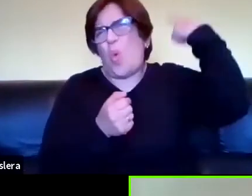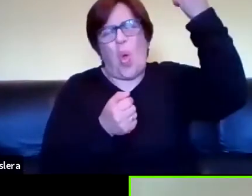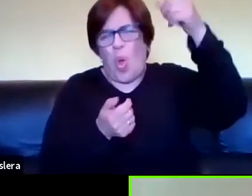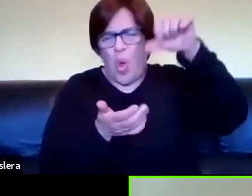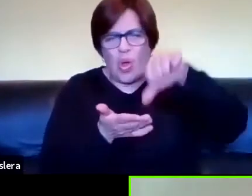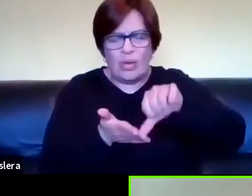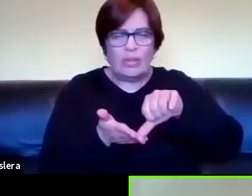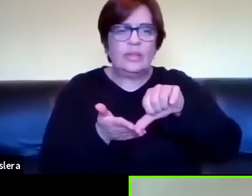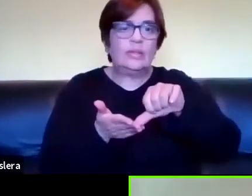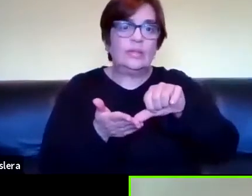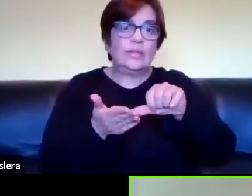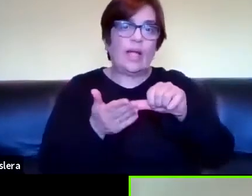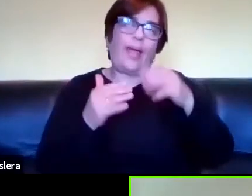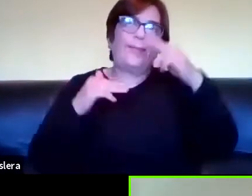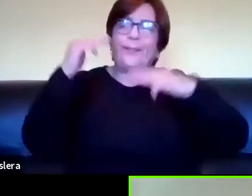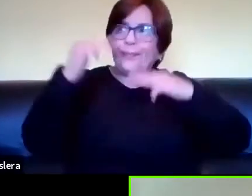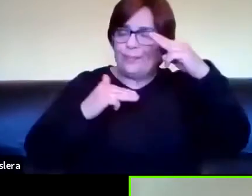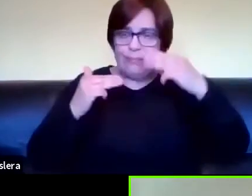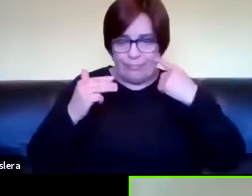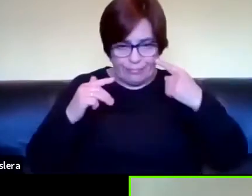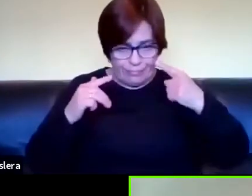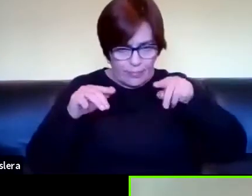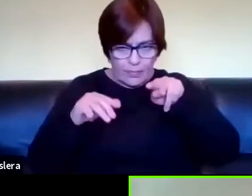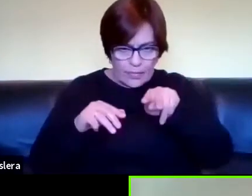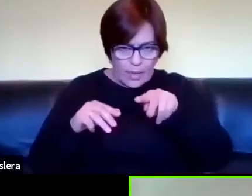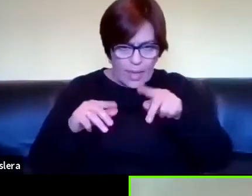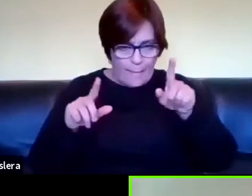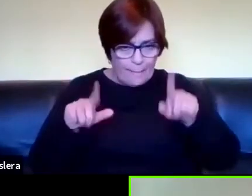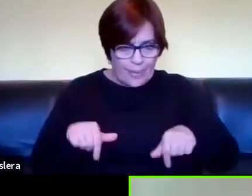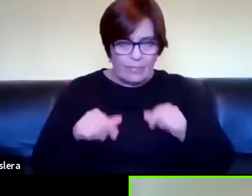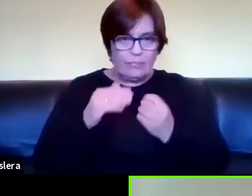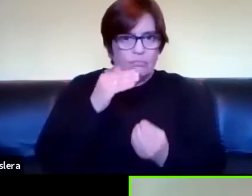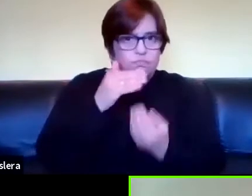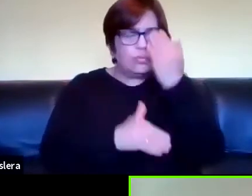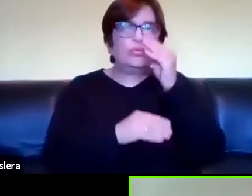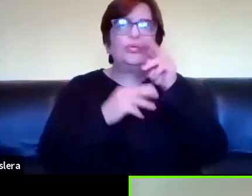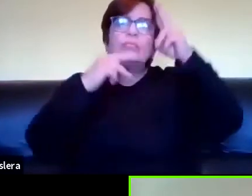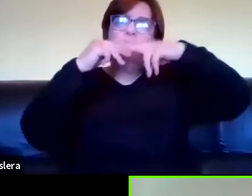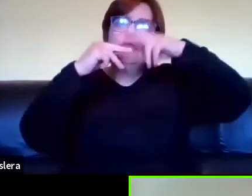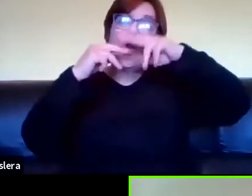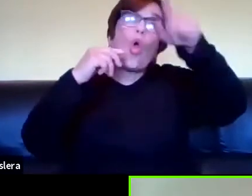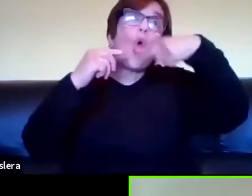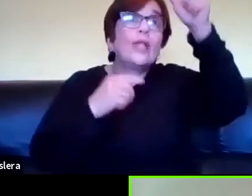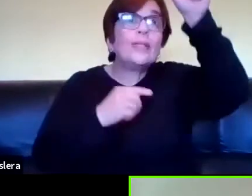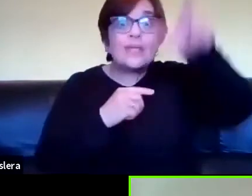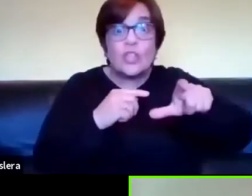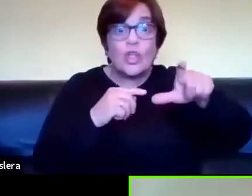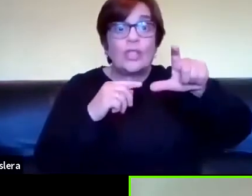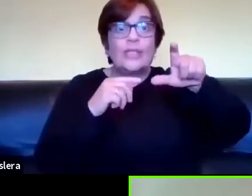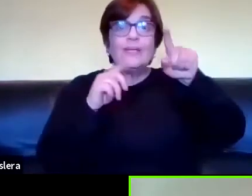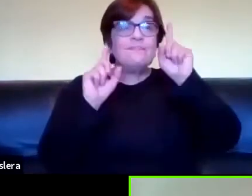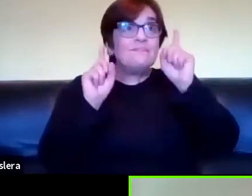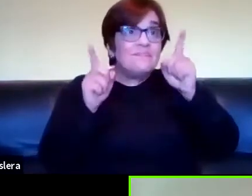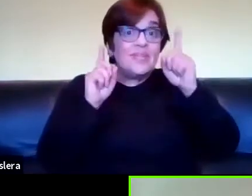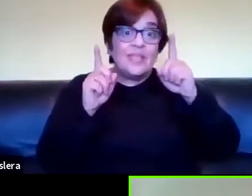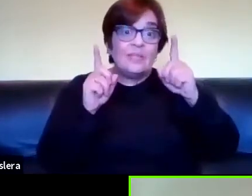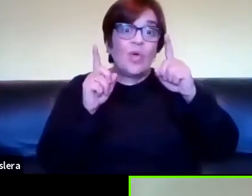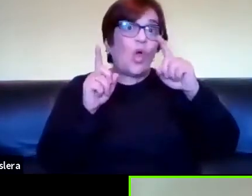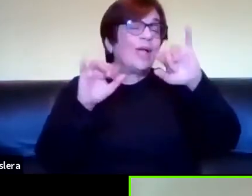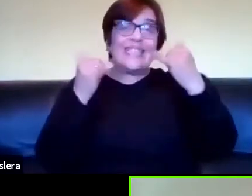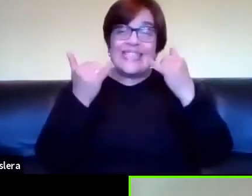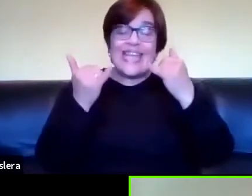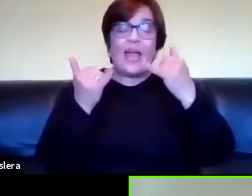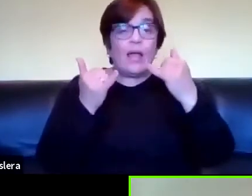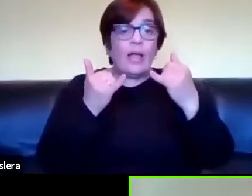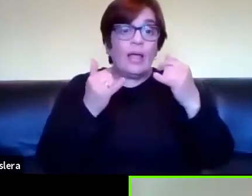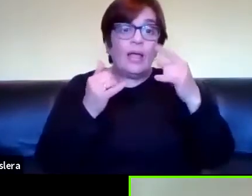hay una metáfora y se encuentra con esa metáfora entonces se pone online y hay otras personas que están en ese mismo o que ya tradujeron y